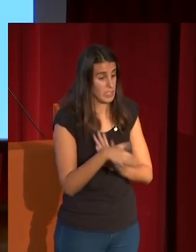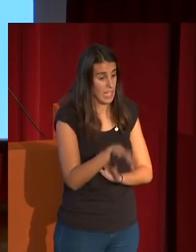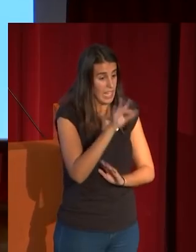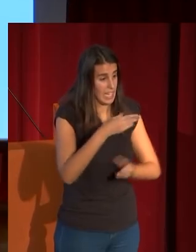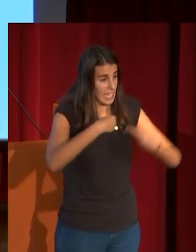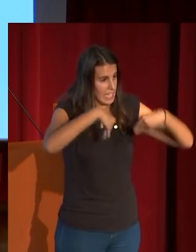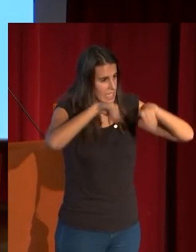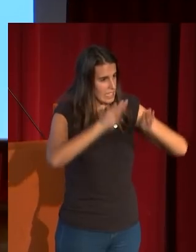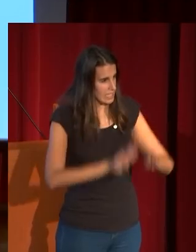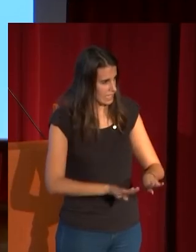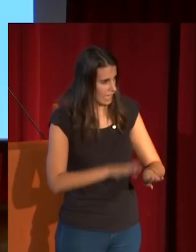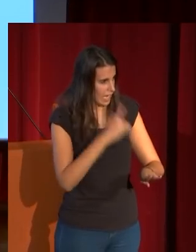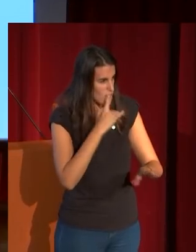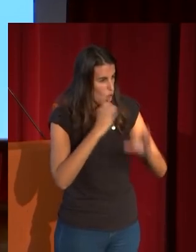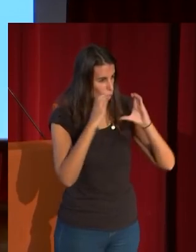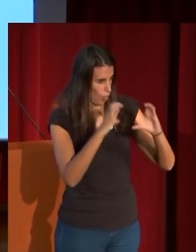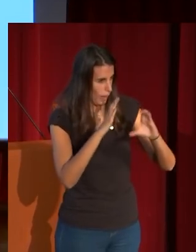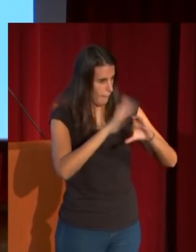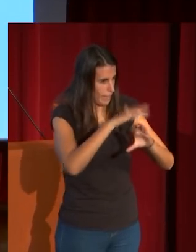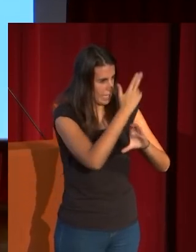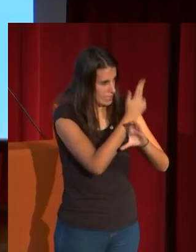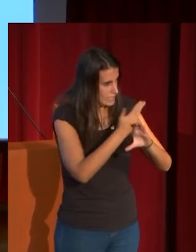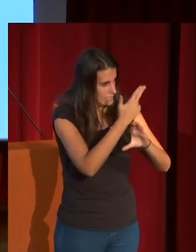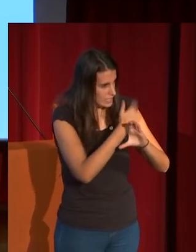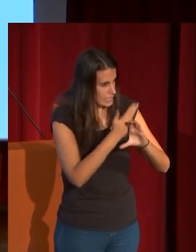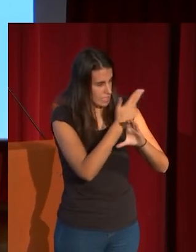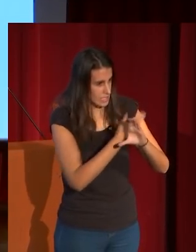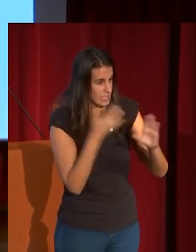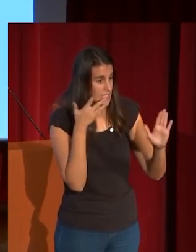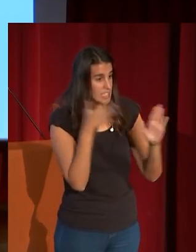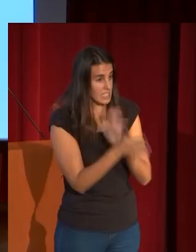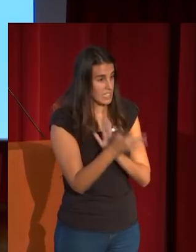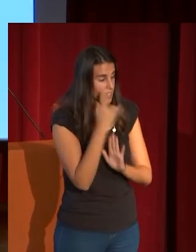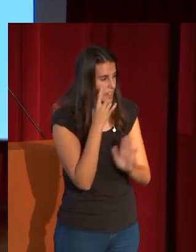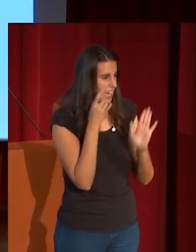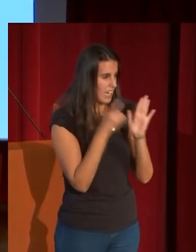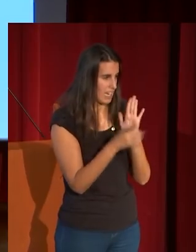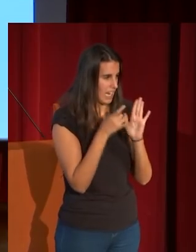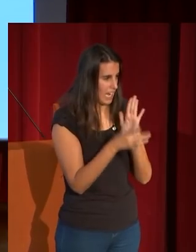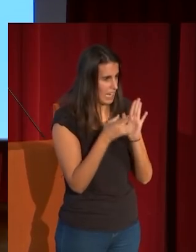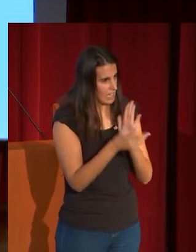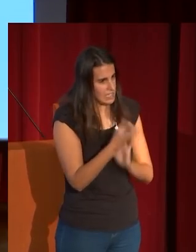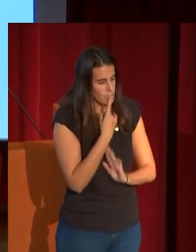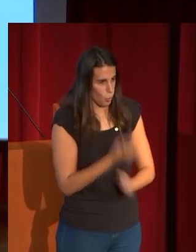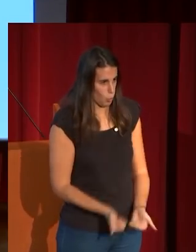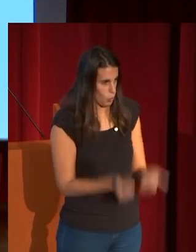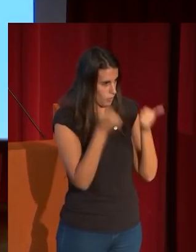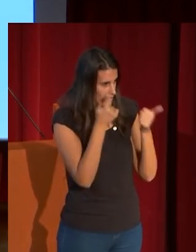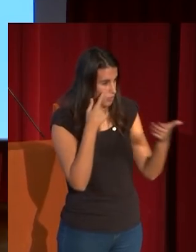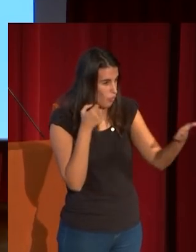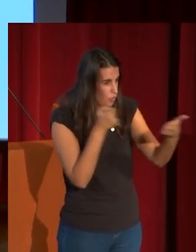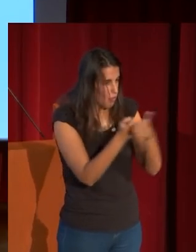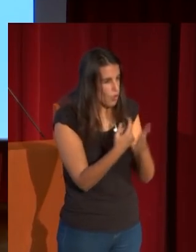tela de textura muy gorda de grano grueso que permite evocar las calidades del tapiz del fondo